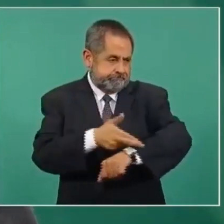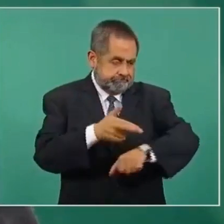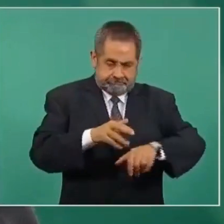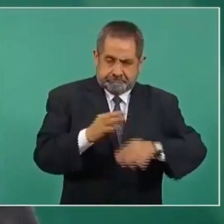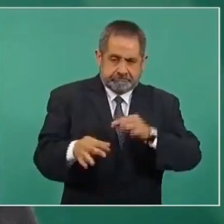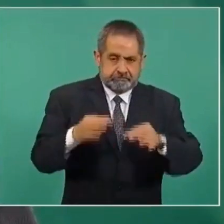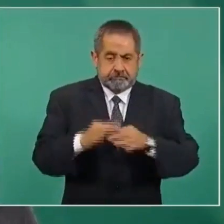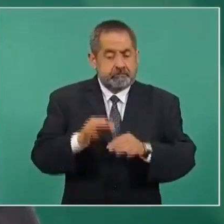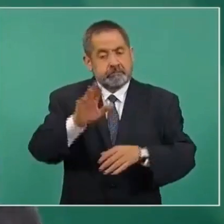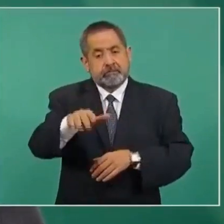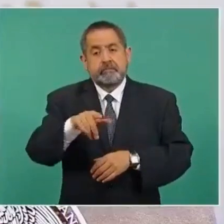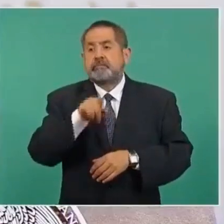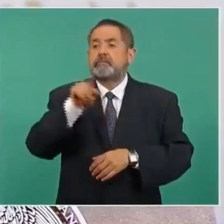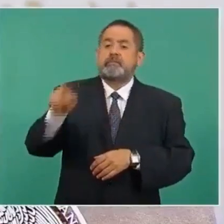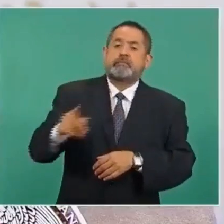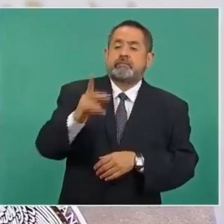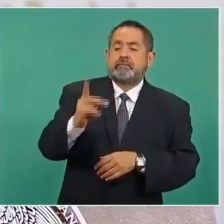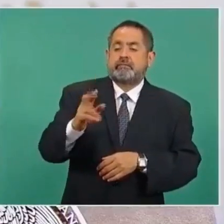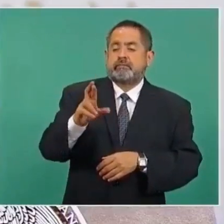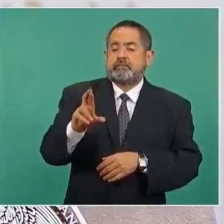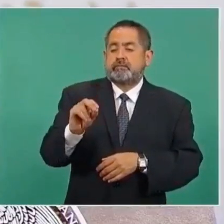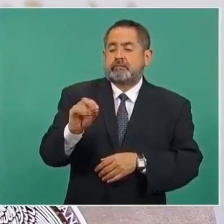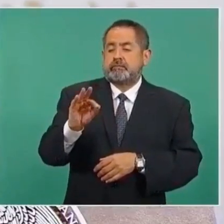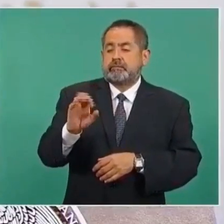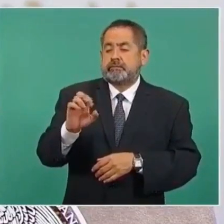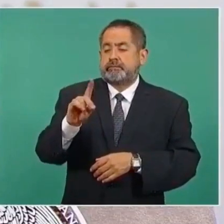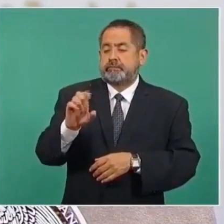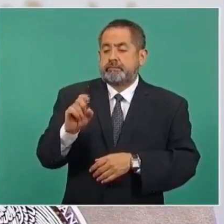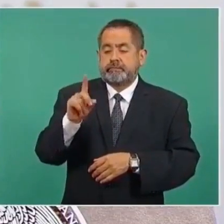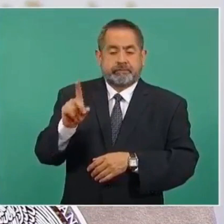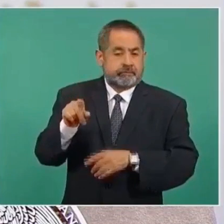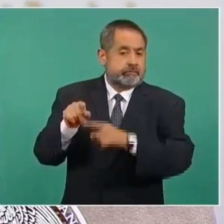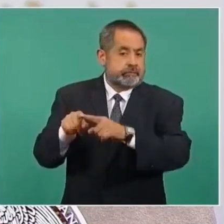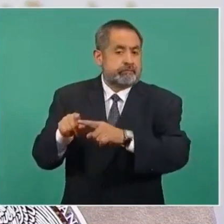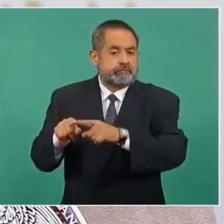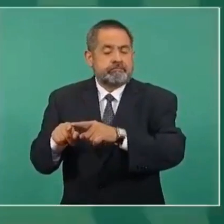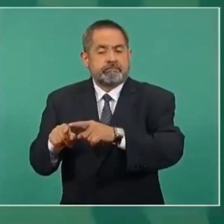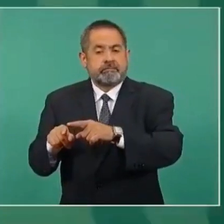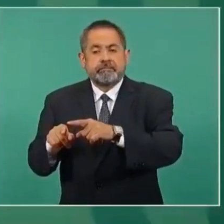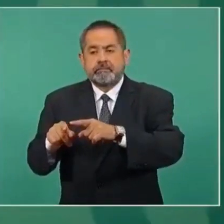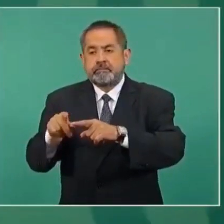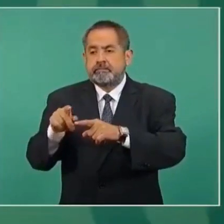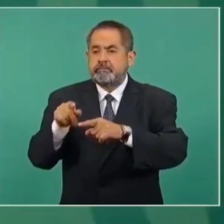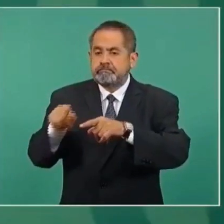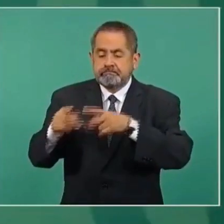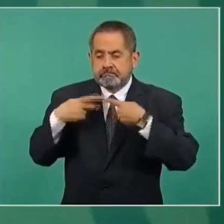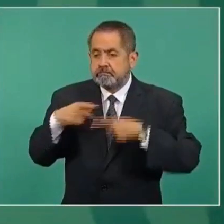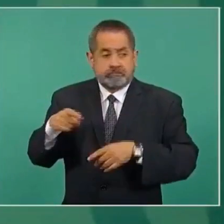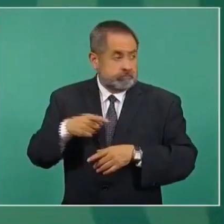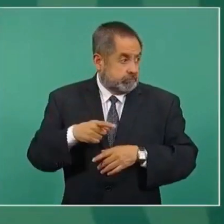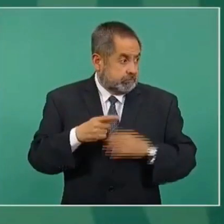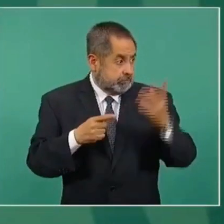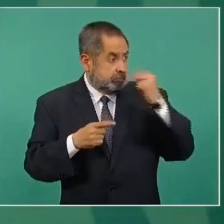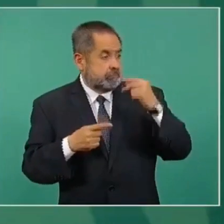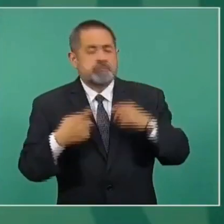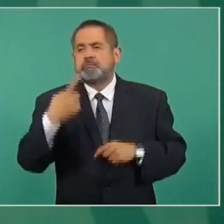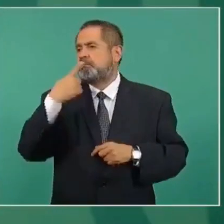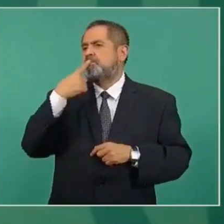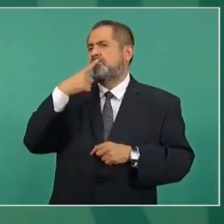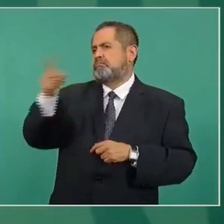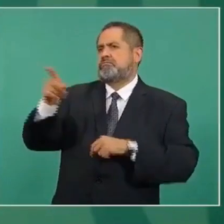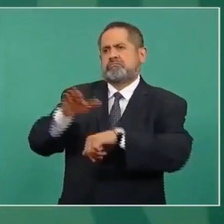existe la Profedet, la Procuraduría Federal de Protección de las Personas Trabajadoras. Ahí lo puede denunciar si es que su empresa